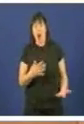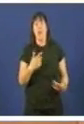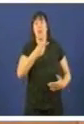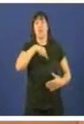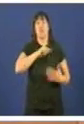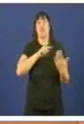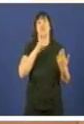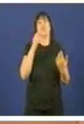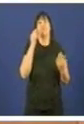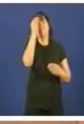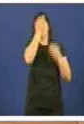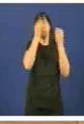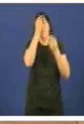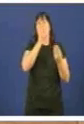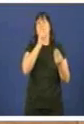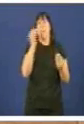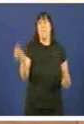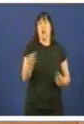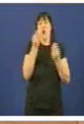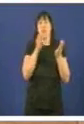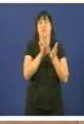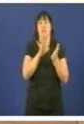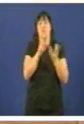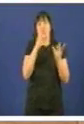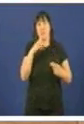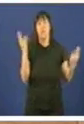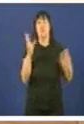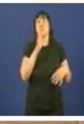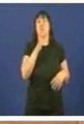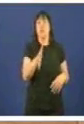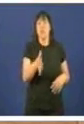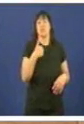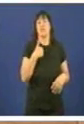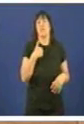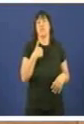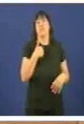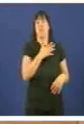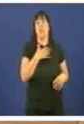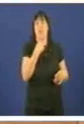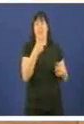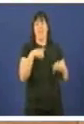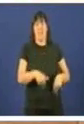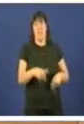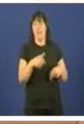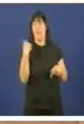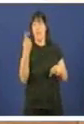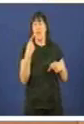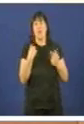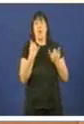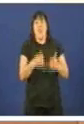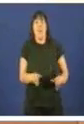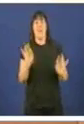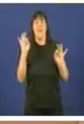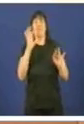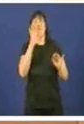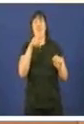de como podemos mellorar os servicios públicos. Por eso, señoría, permítame que celebremos entre todos que hoxe temos máis